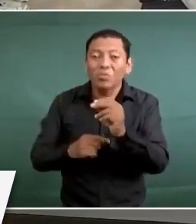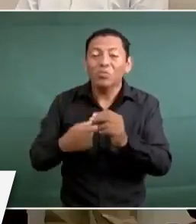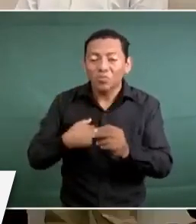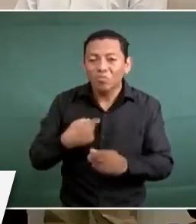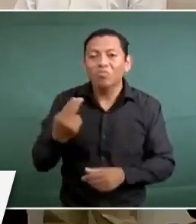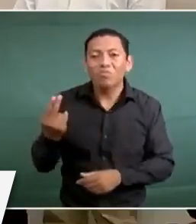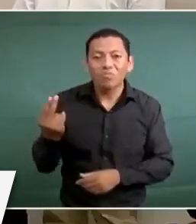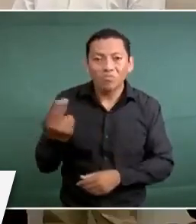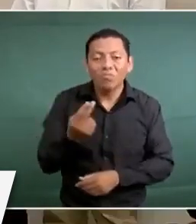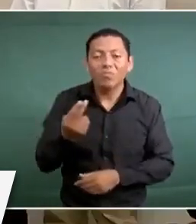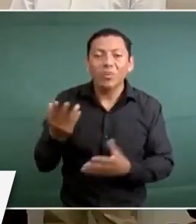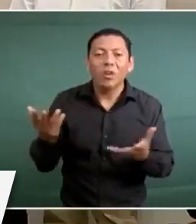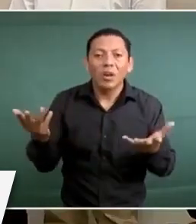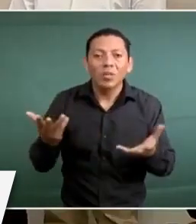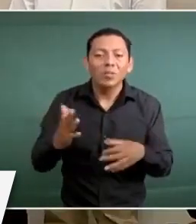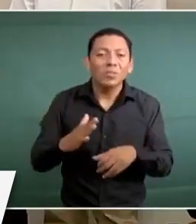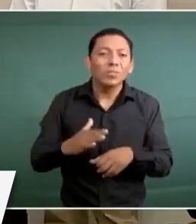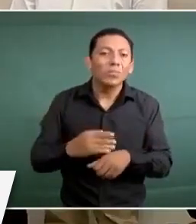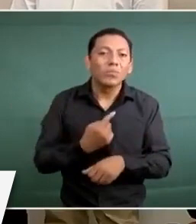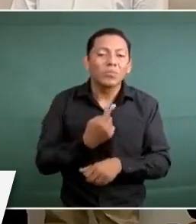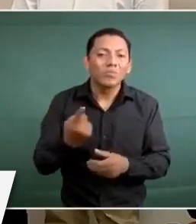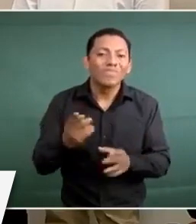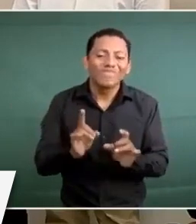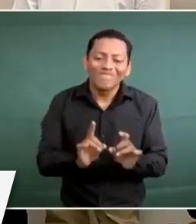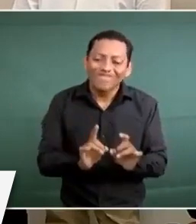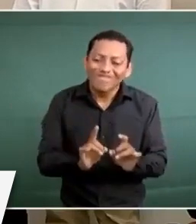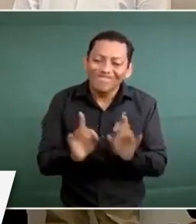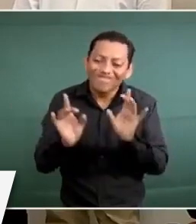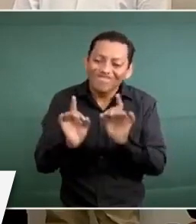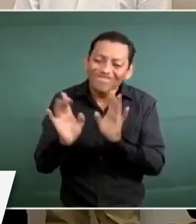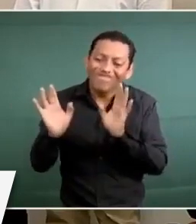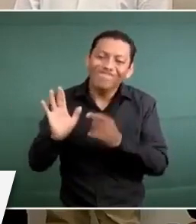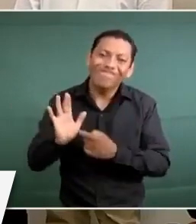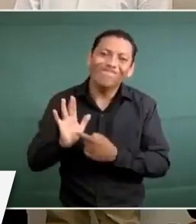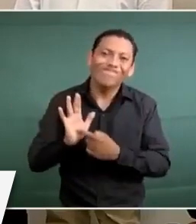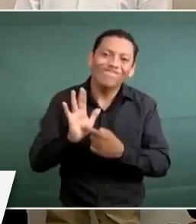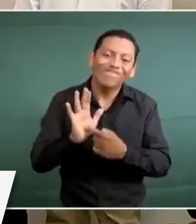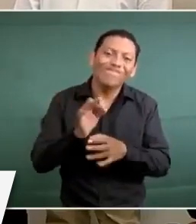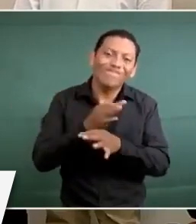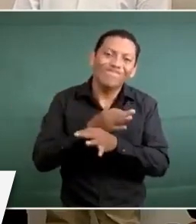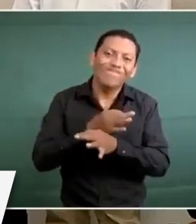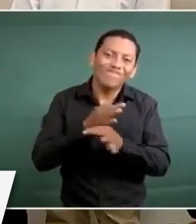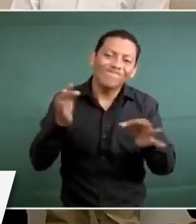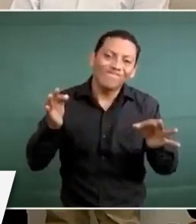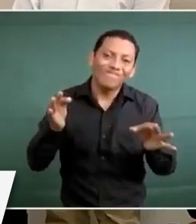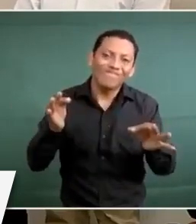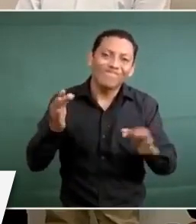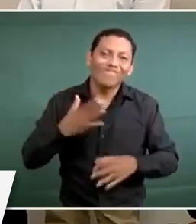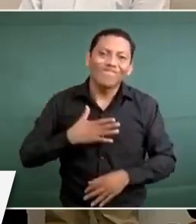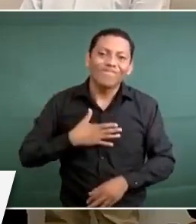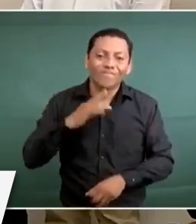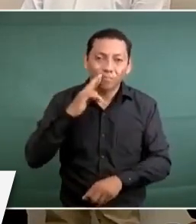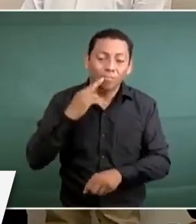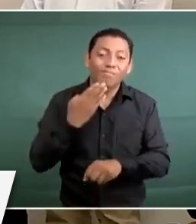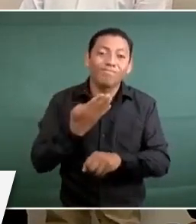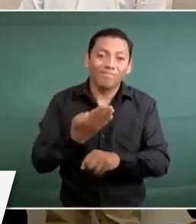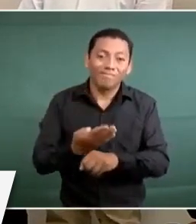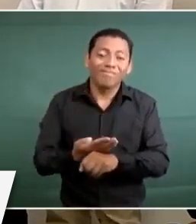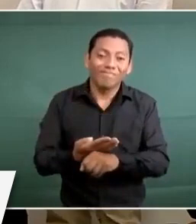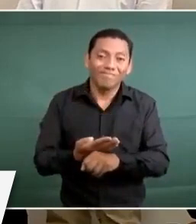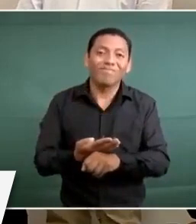por las circunstancias, es mi responsabilidad